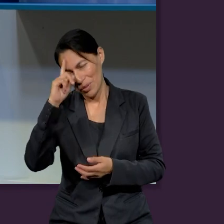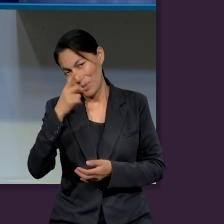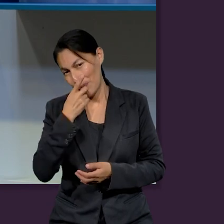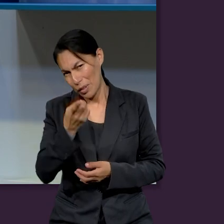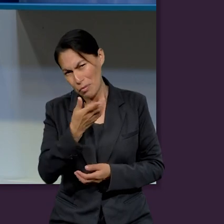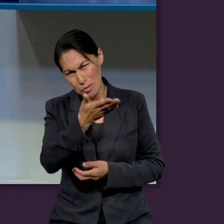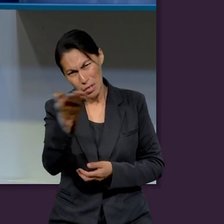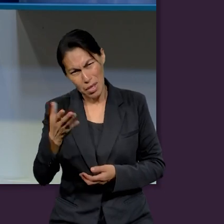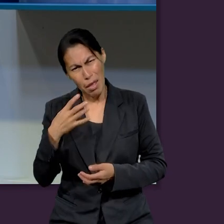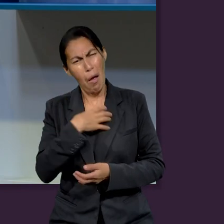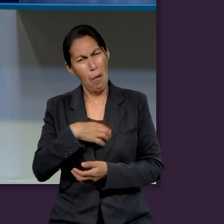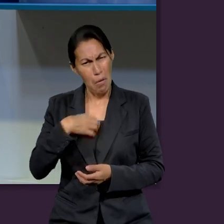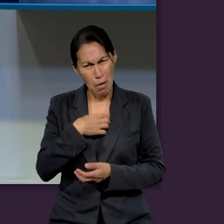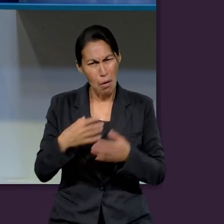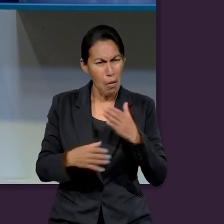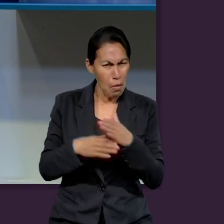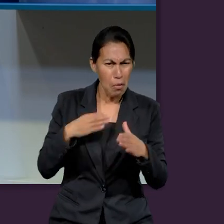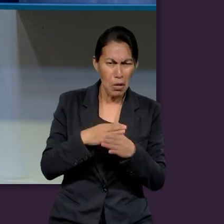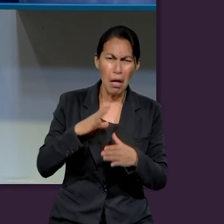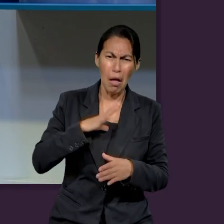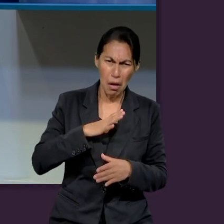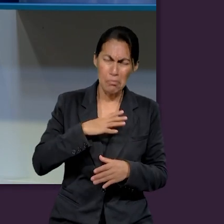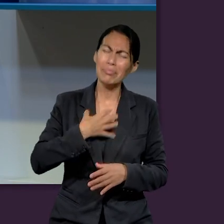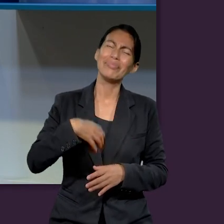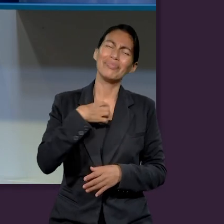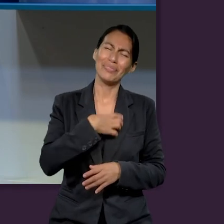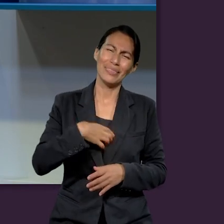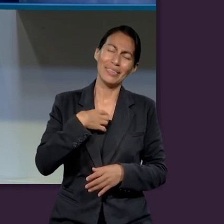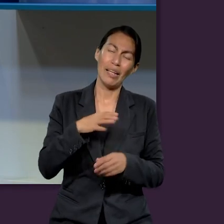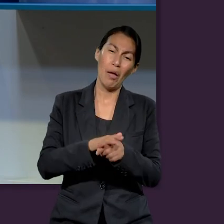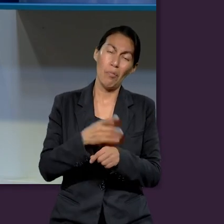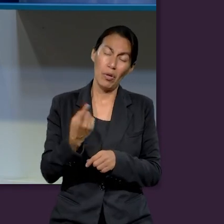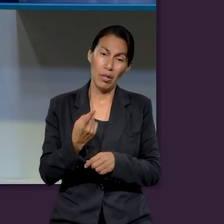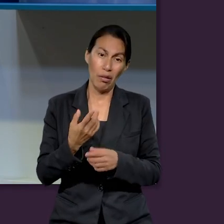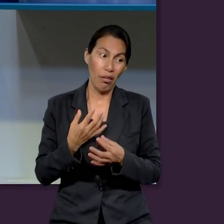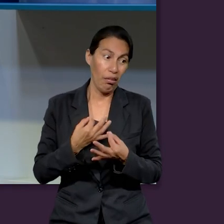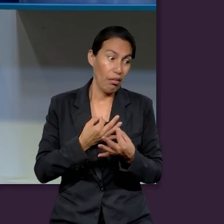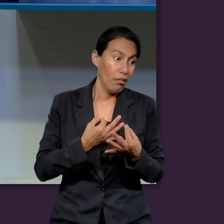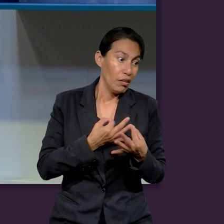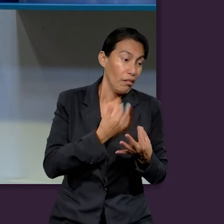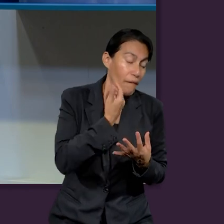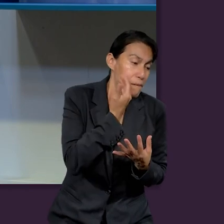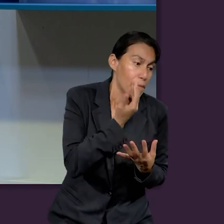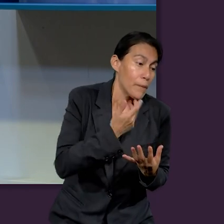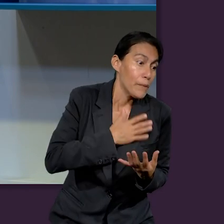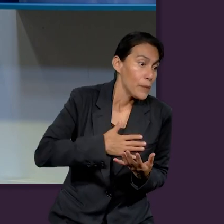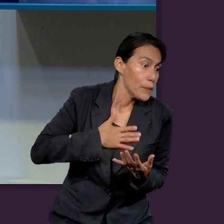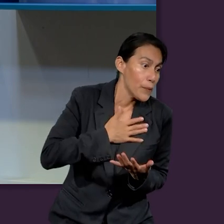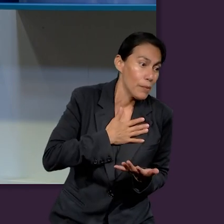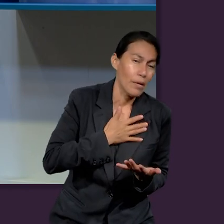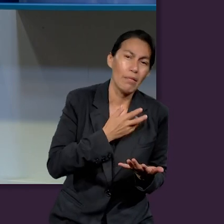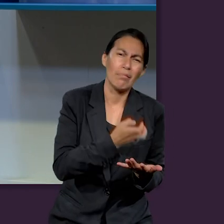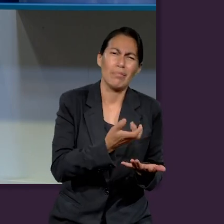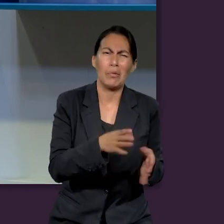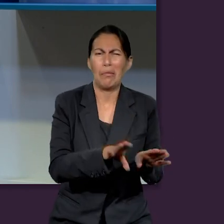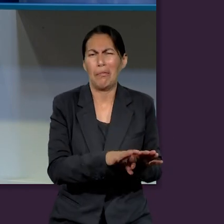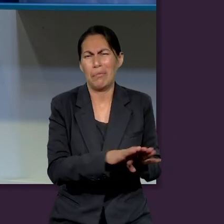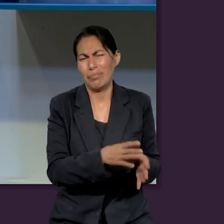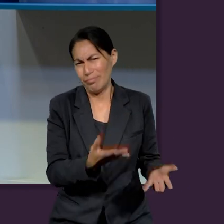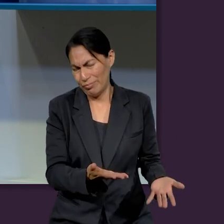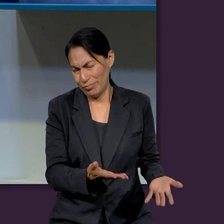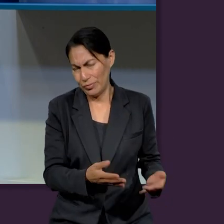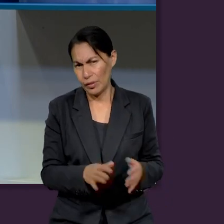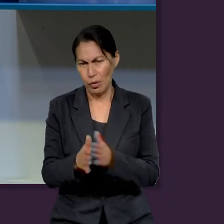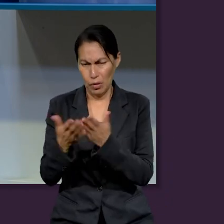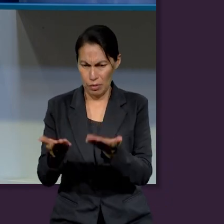llevar. Pablo dice, pónganse felices con lo que tienen y no codicien, porque en la codicia hay